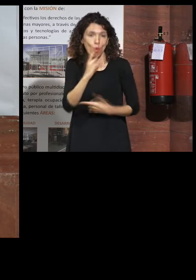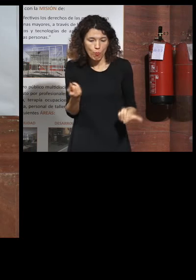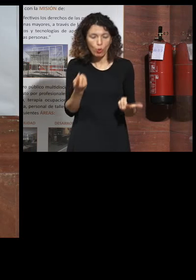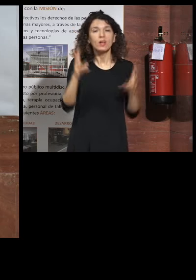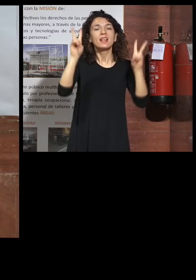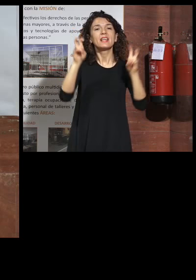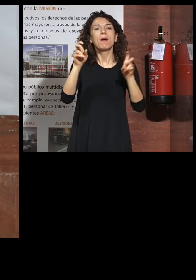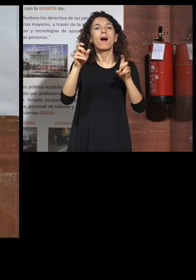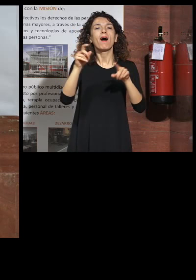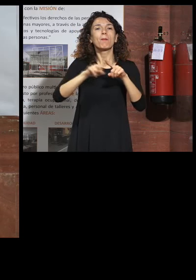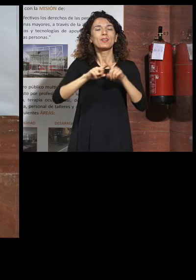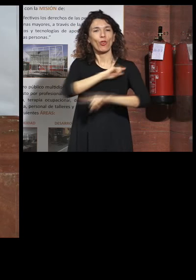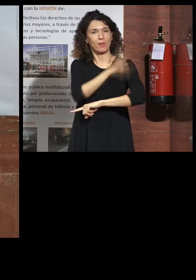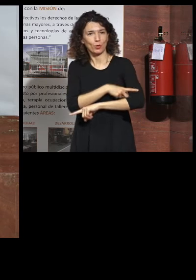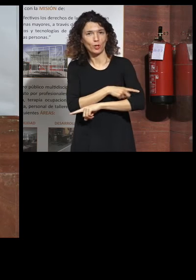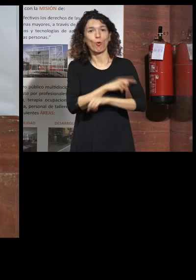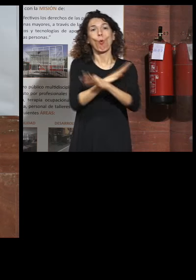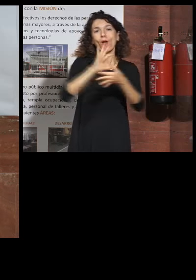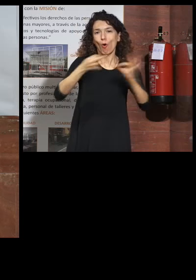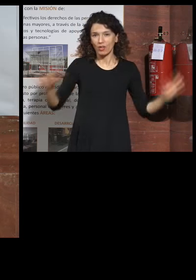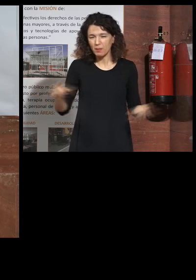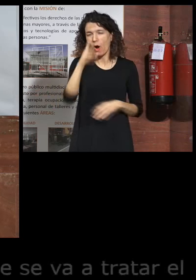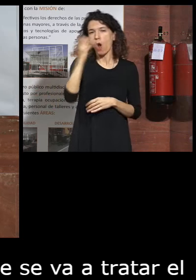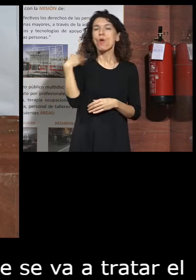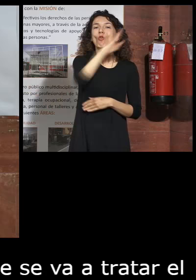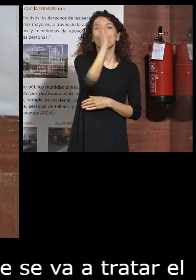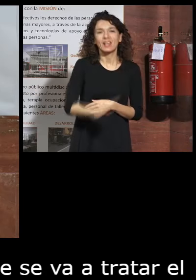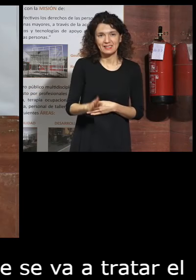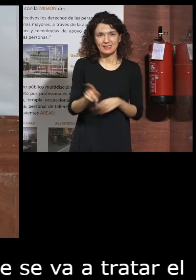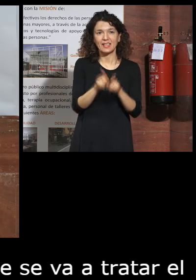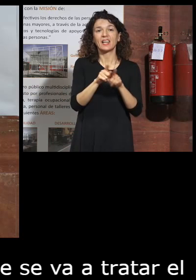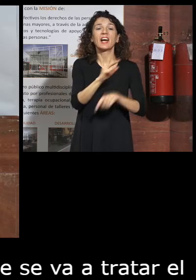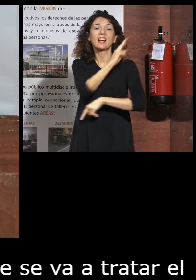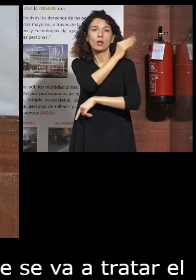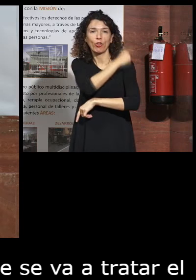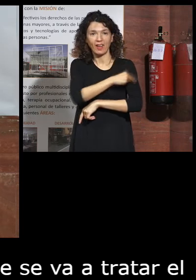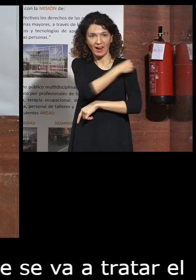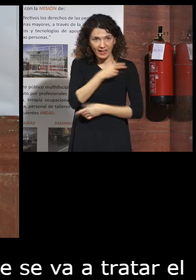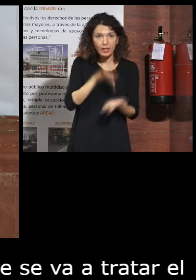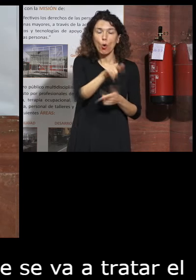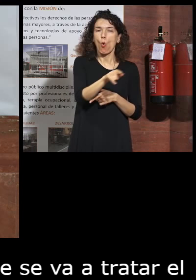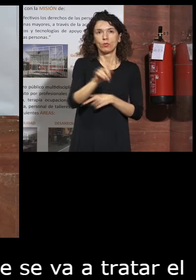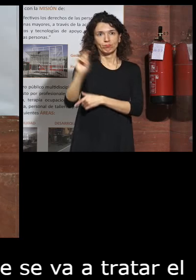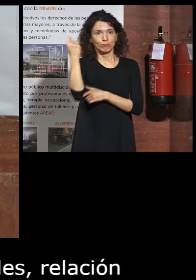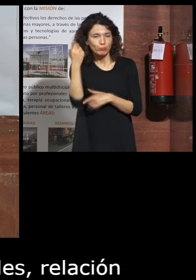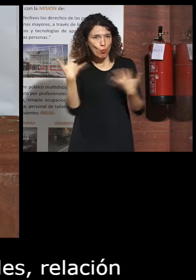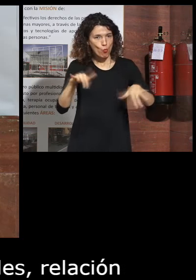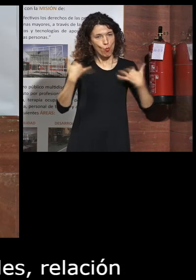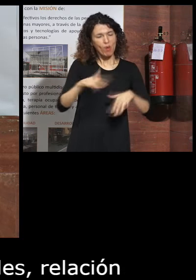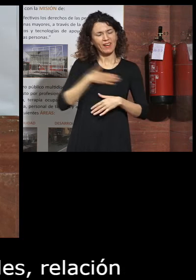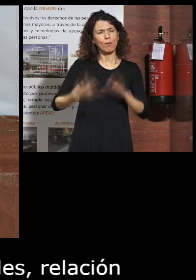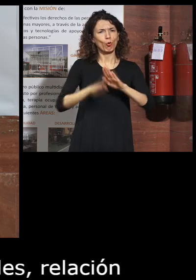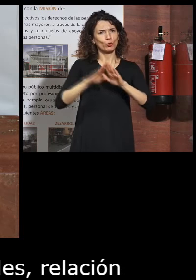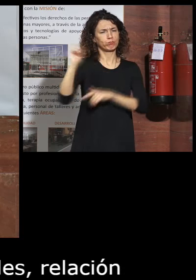referencia los Juegos Olímpicos y aquí recuerdo Brasil y nuestro río de Janeiro donde triunfamos tanto y tanto y donde queremos seguir